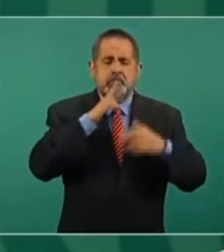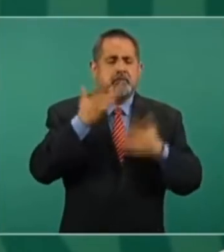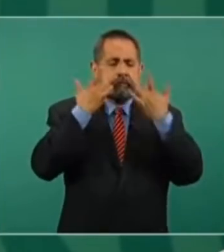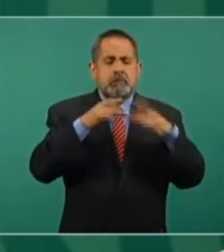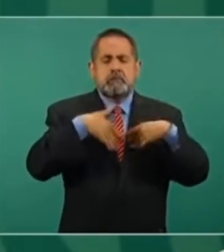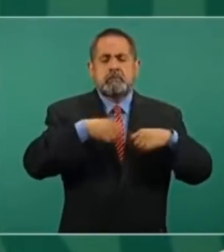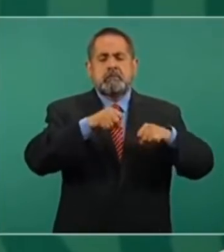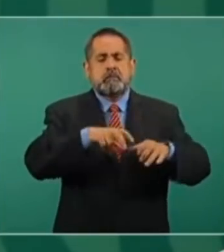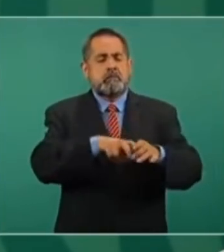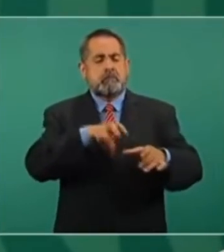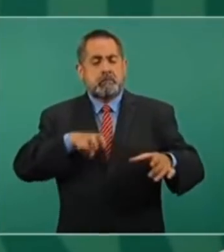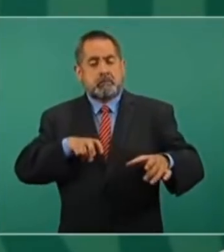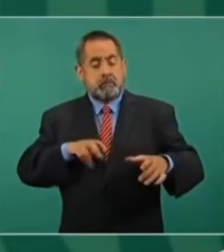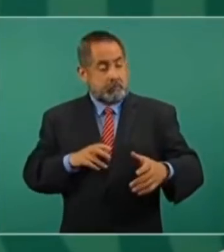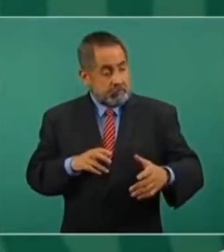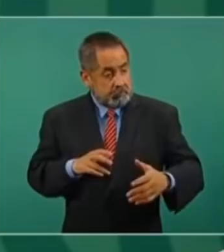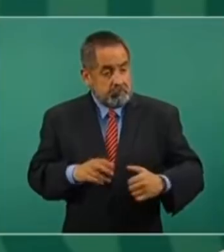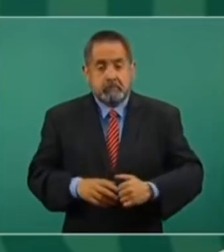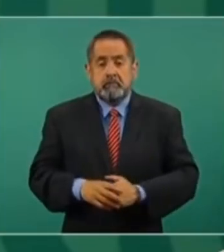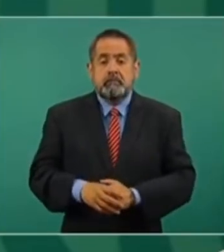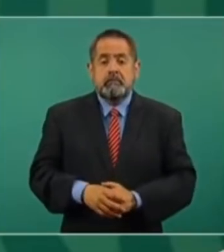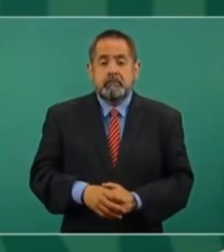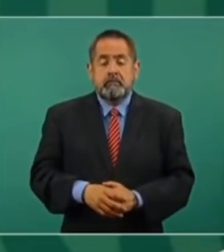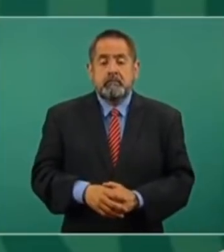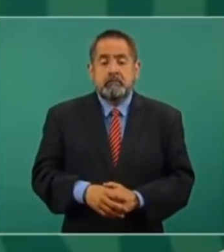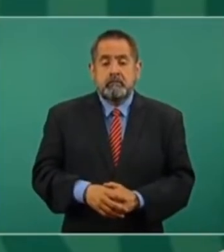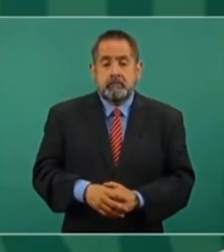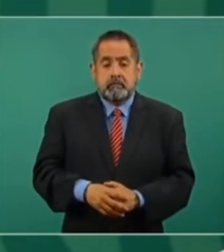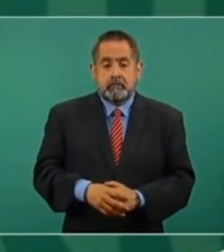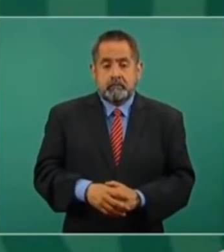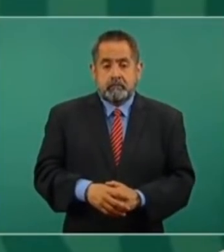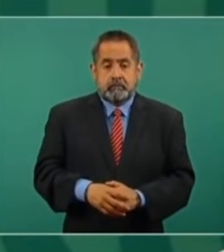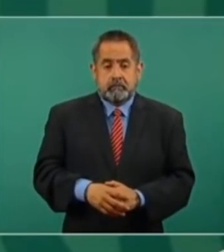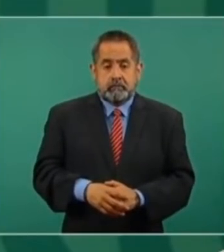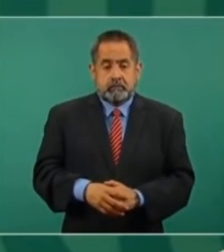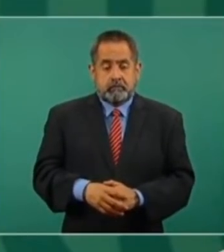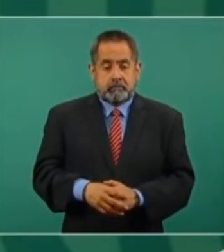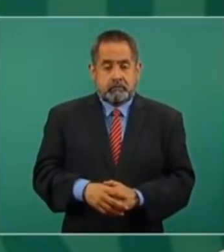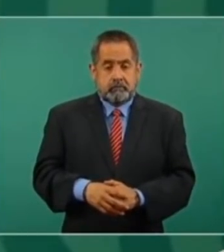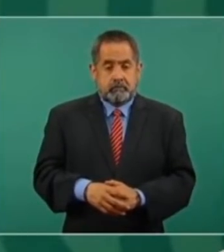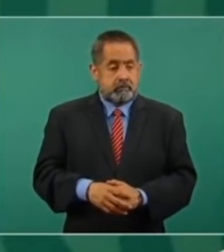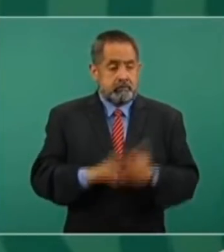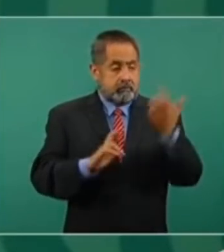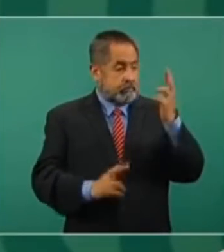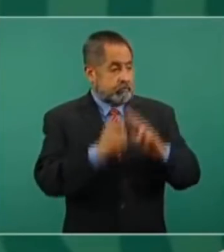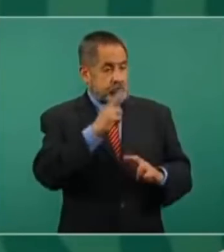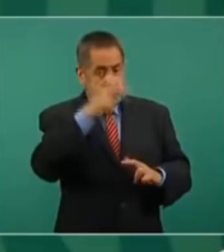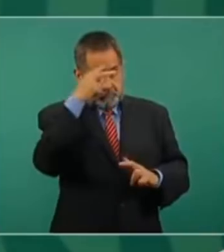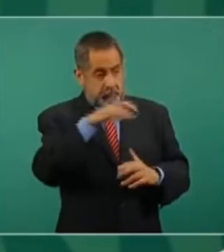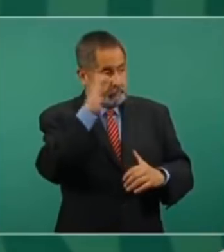el México postrevolucionario.